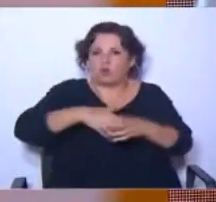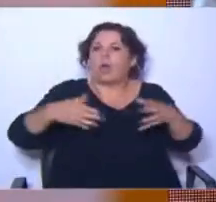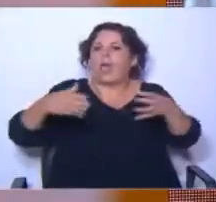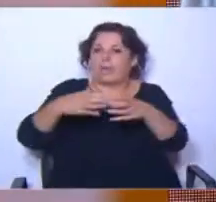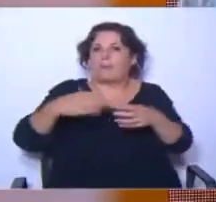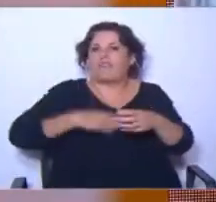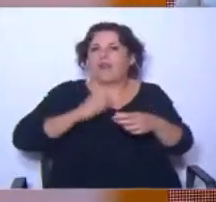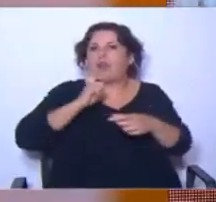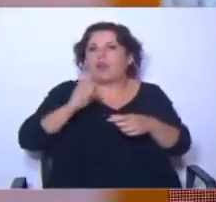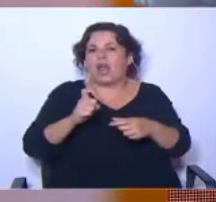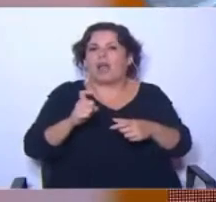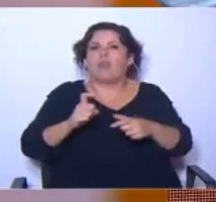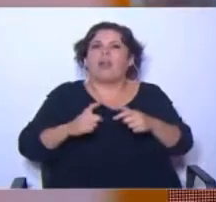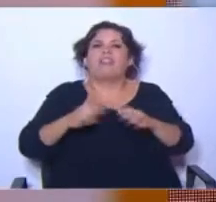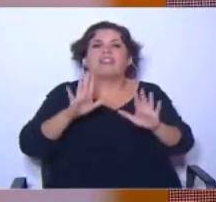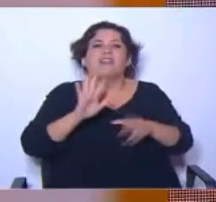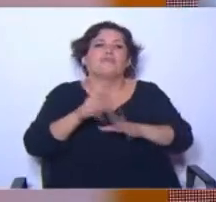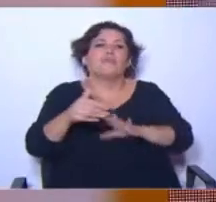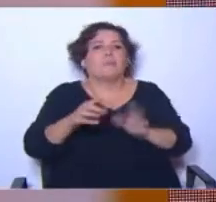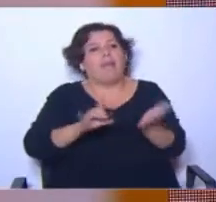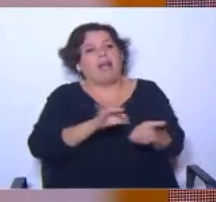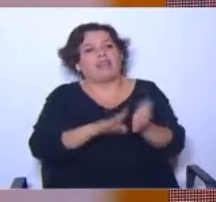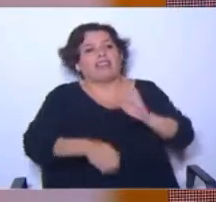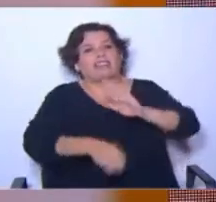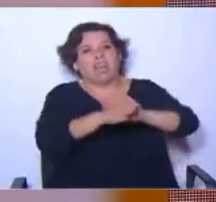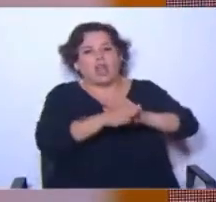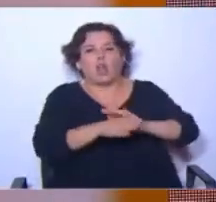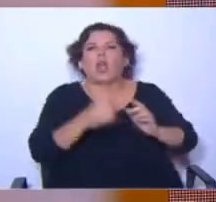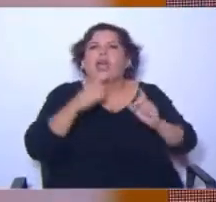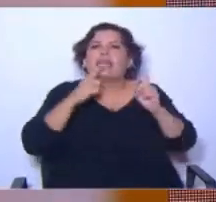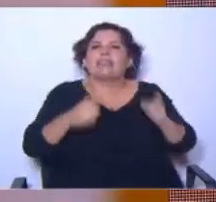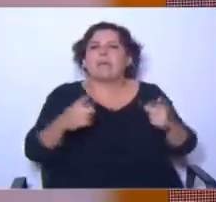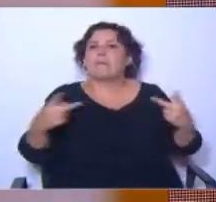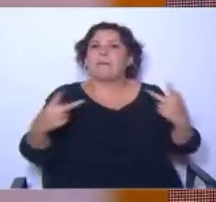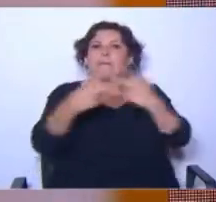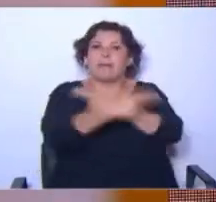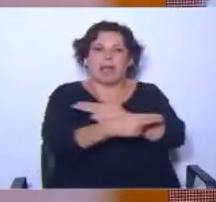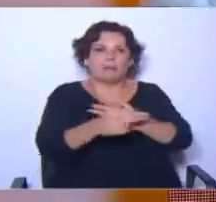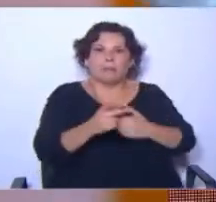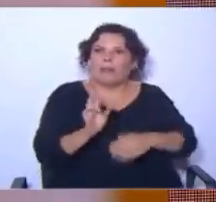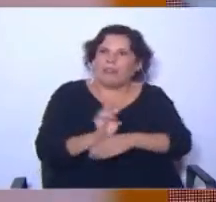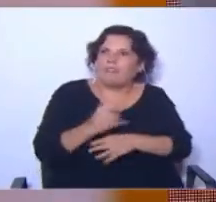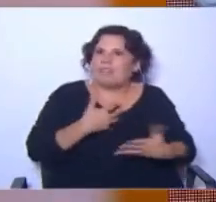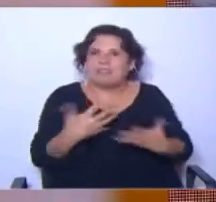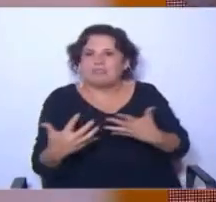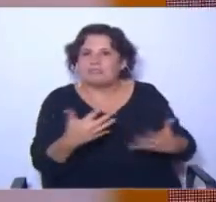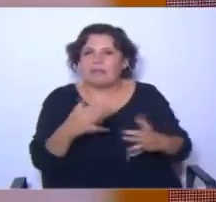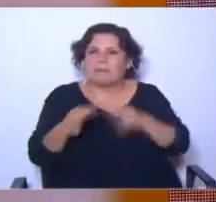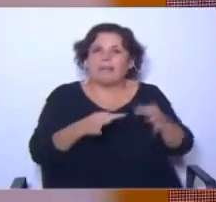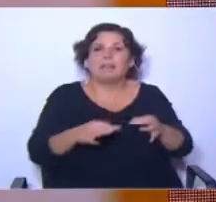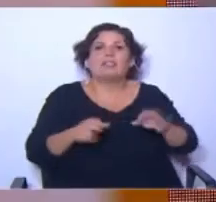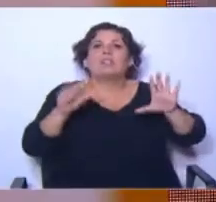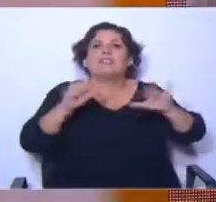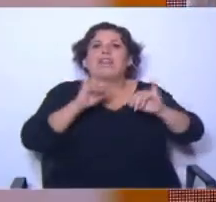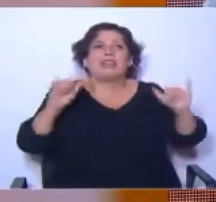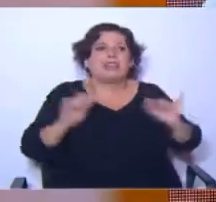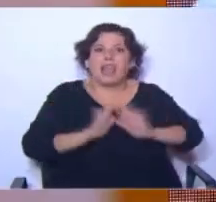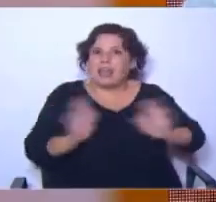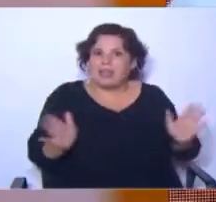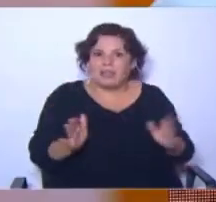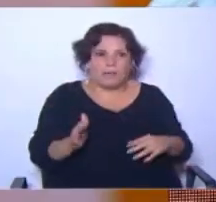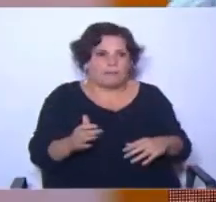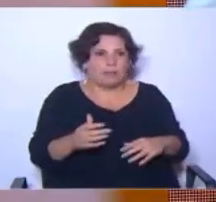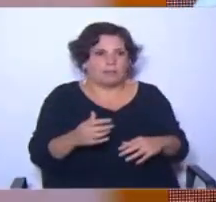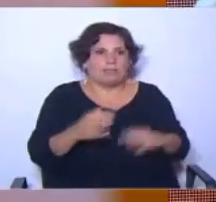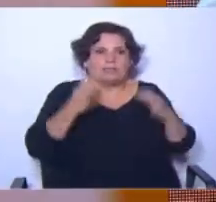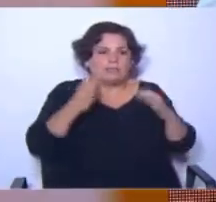es una forma de desalojo feroz. Achica también los plazos para la defensa, apenas seis días hábiles. O sea,